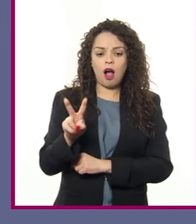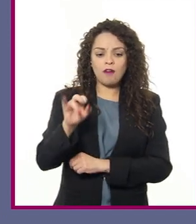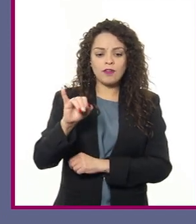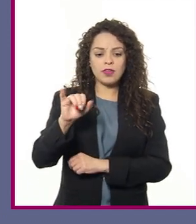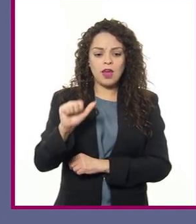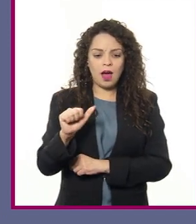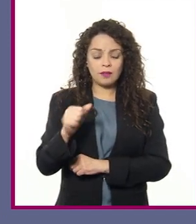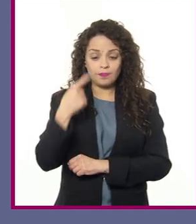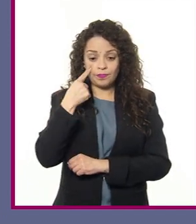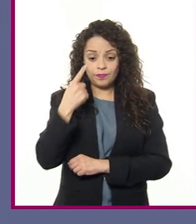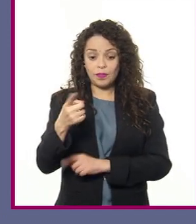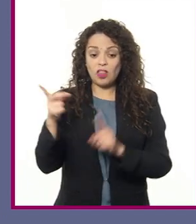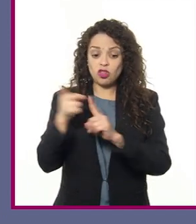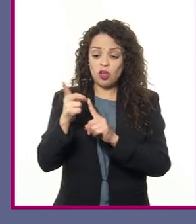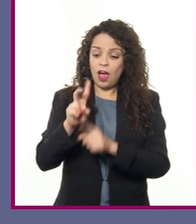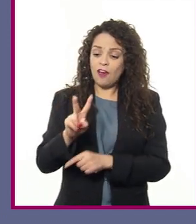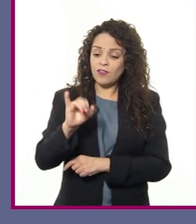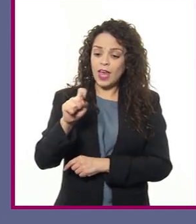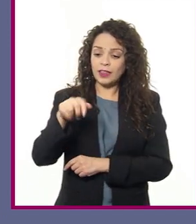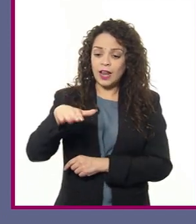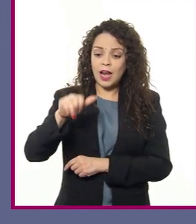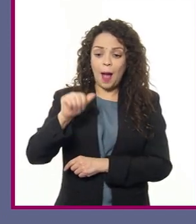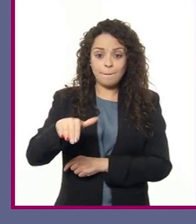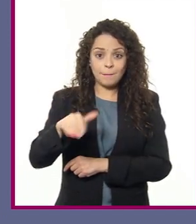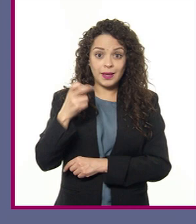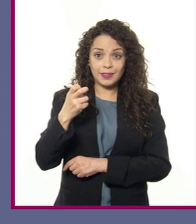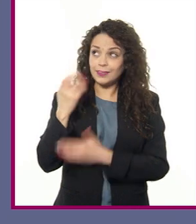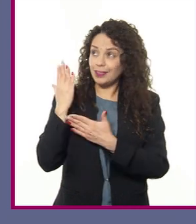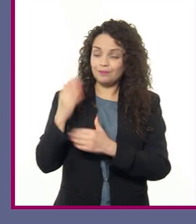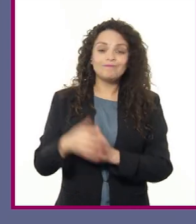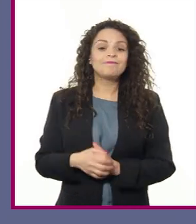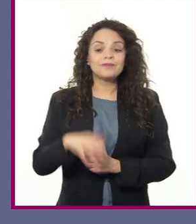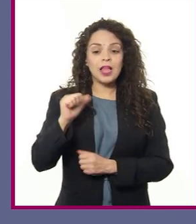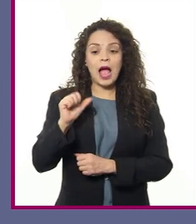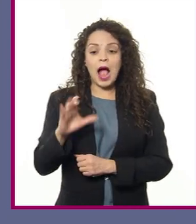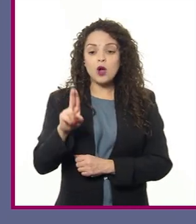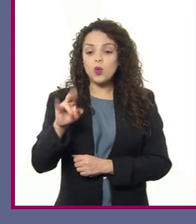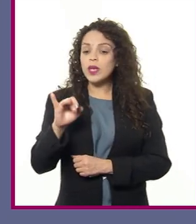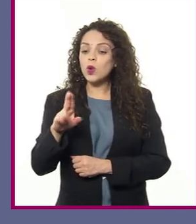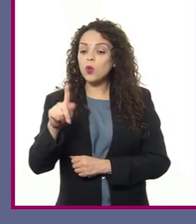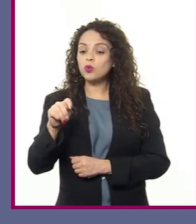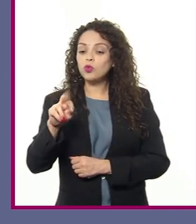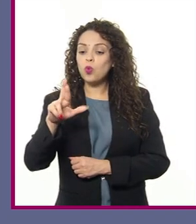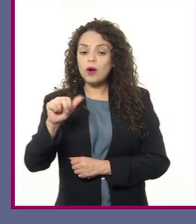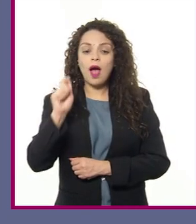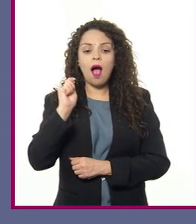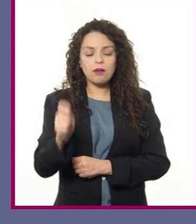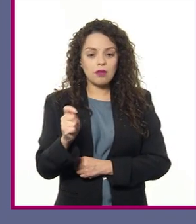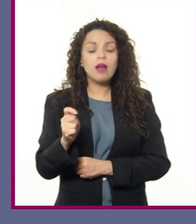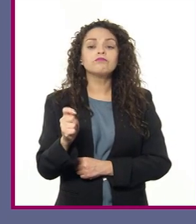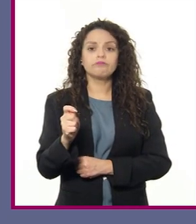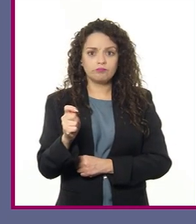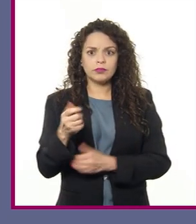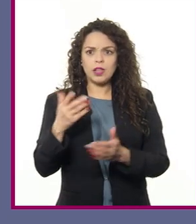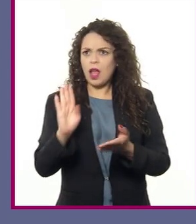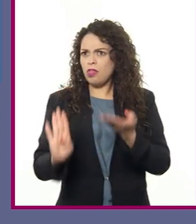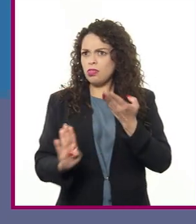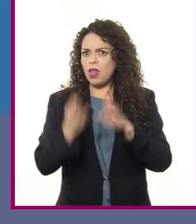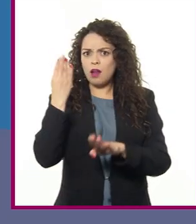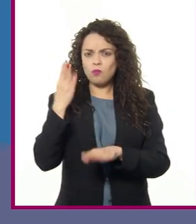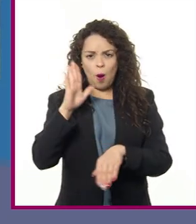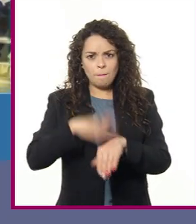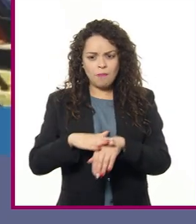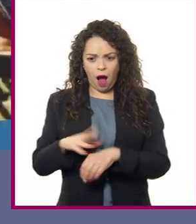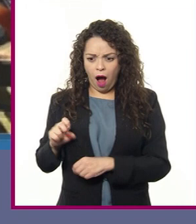alto valor comercial en Vietnam. 21. La acuicultura ha sido una actividad que ha ganado terreno a nivel mundial y se